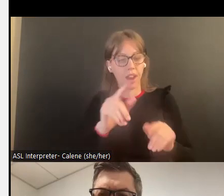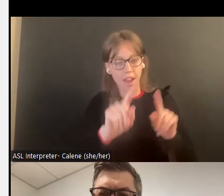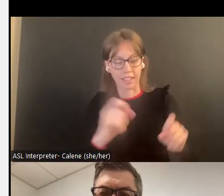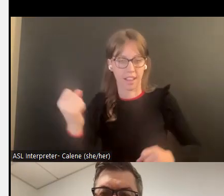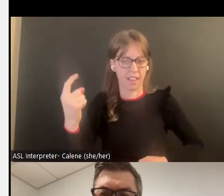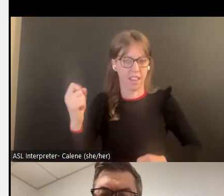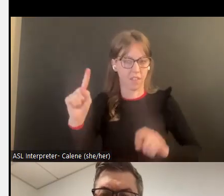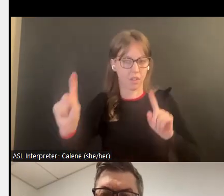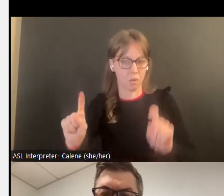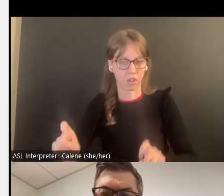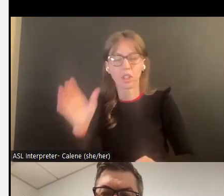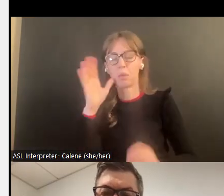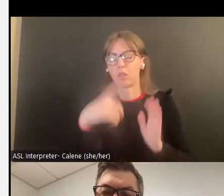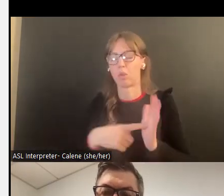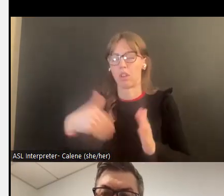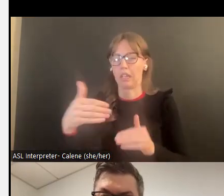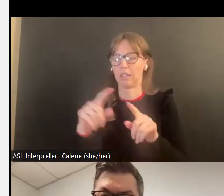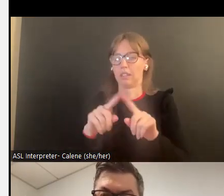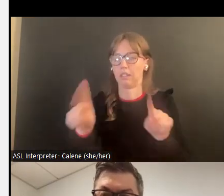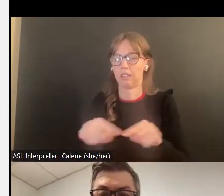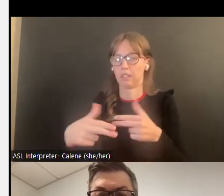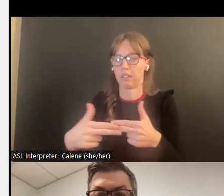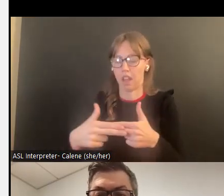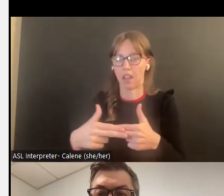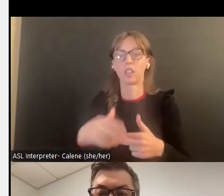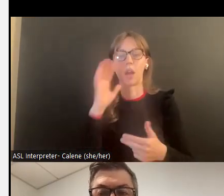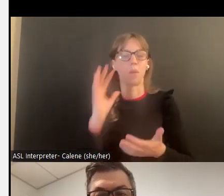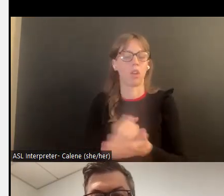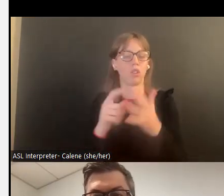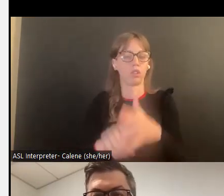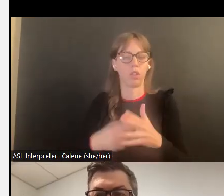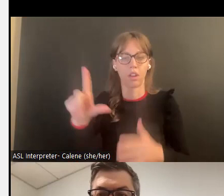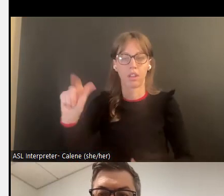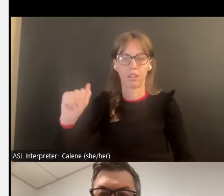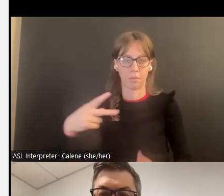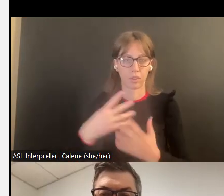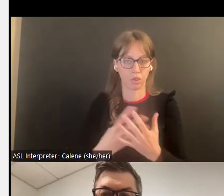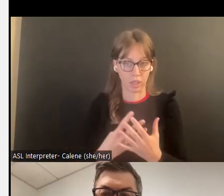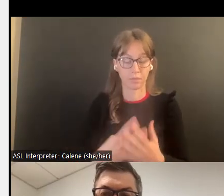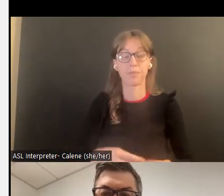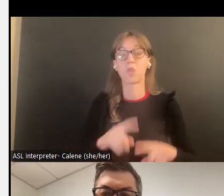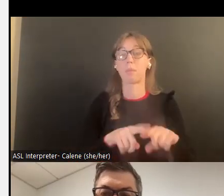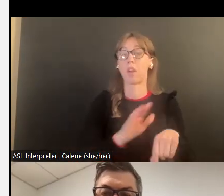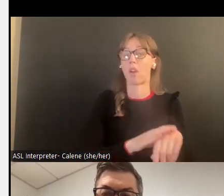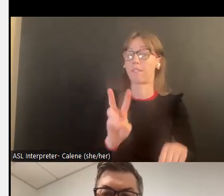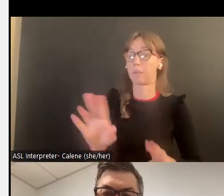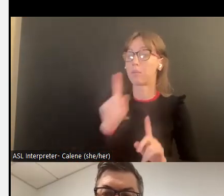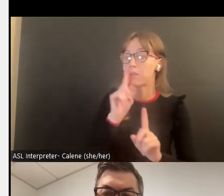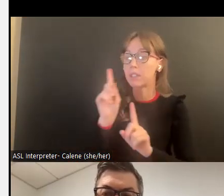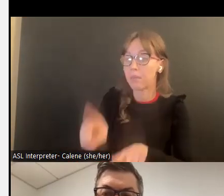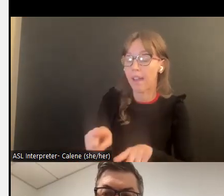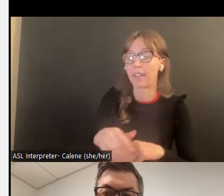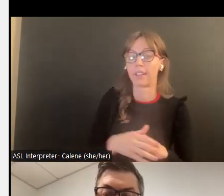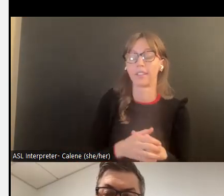entonces pueden ir por el cuestionario de 11 preguntas y cumplir con el asesoramiento del LAP